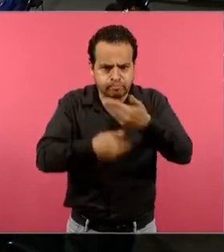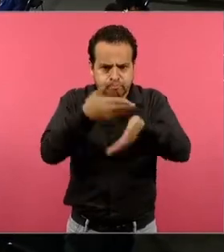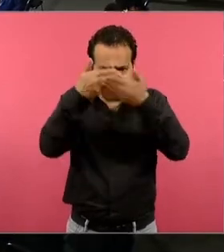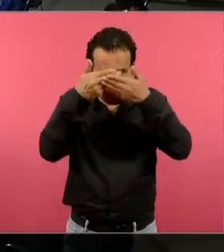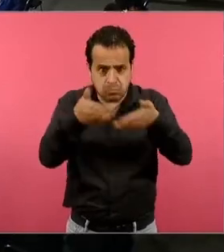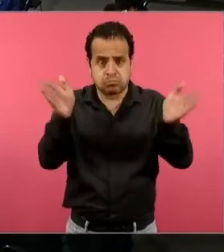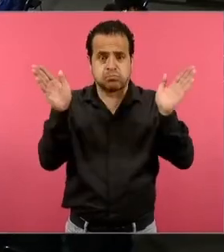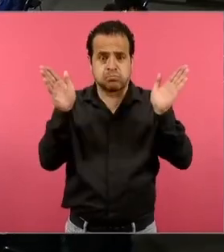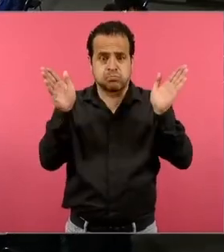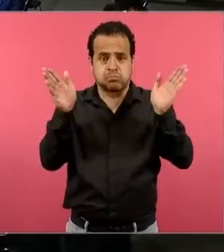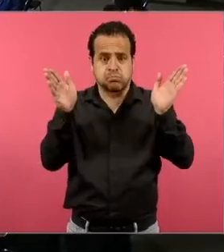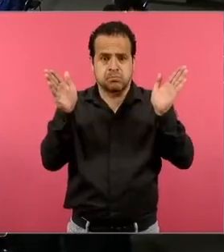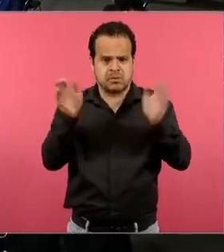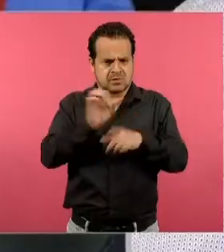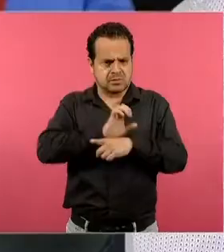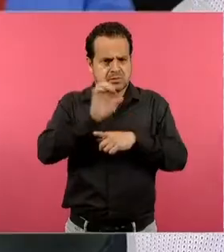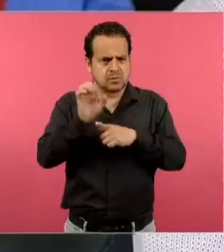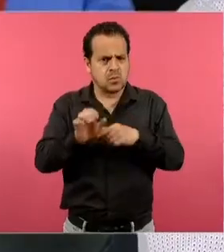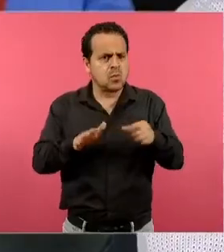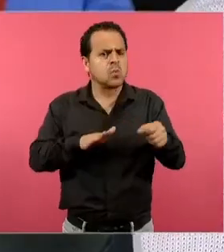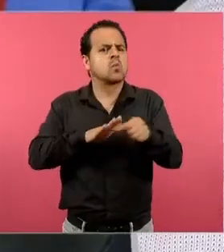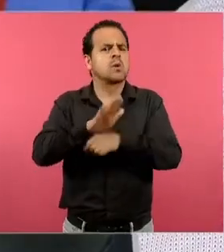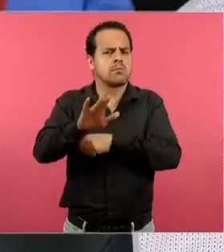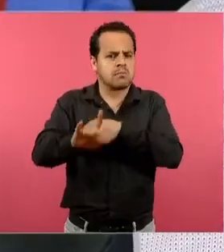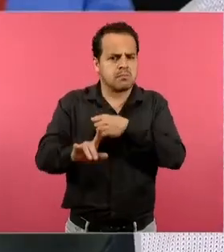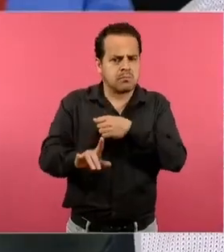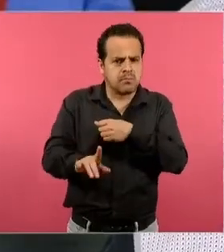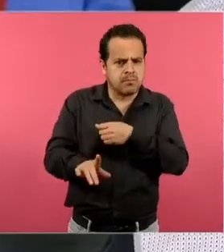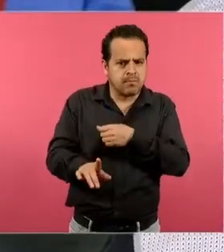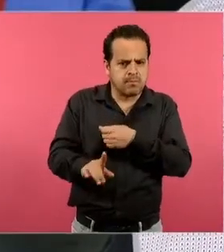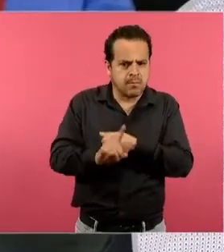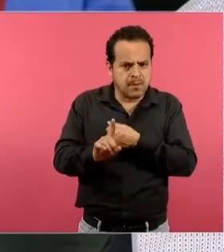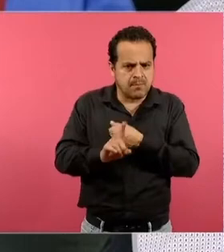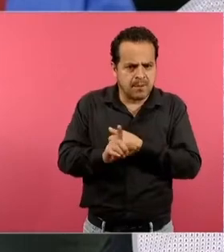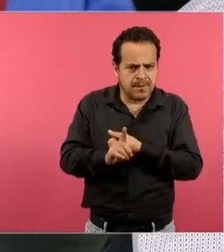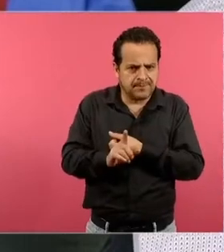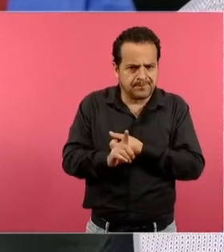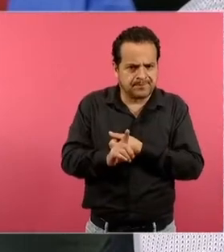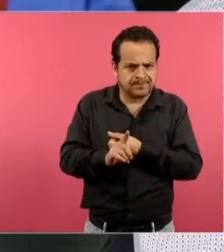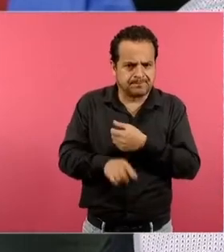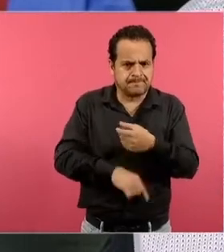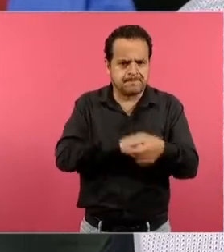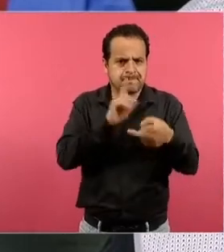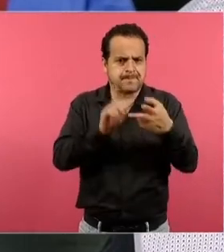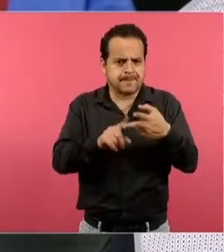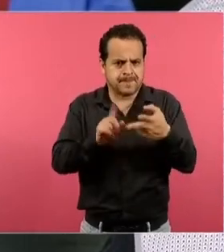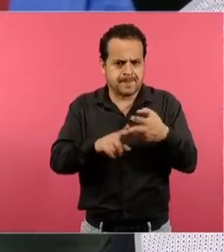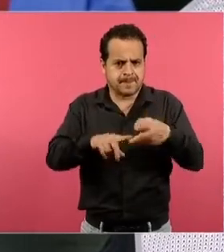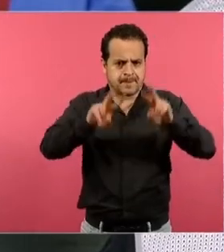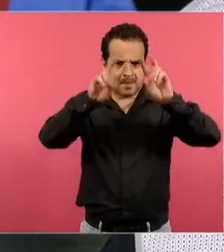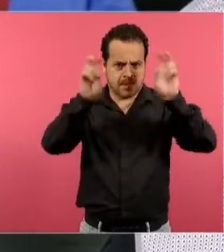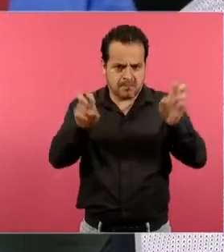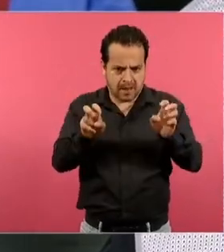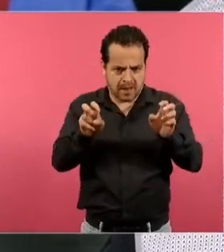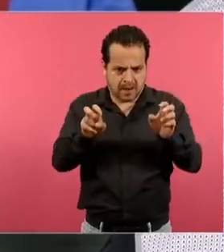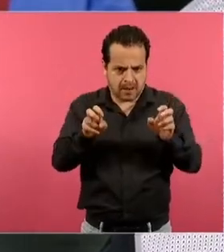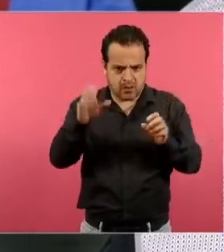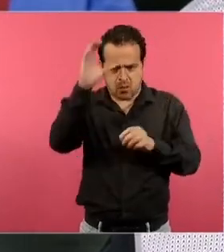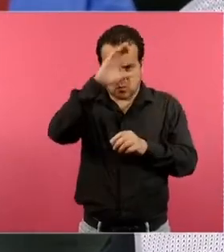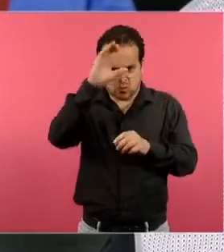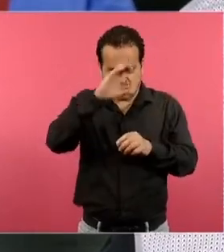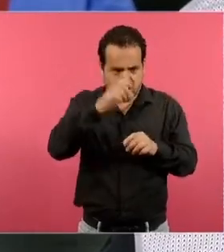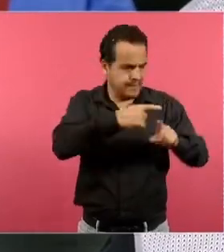Y también preguntarle sobre el tema de la interculturalidad. Hay muchos especialistas que han